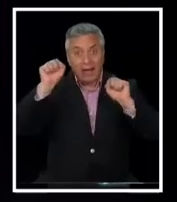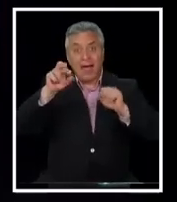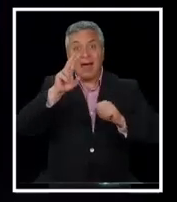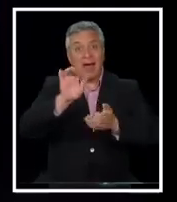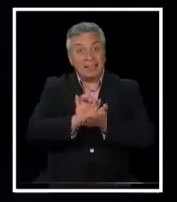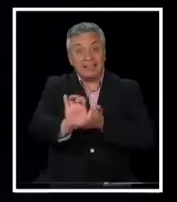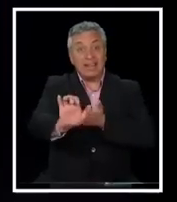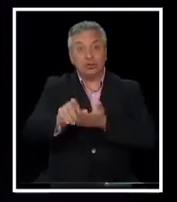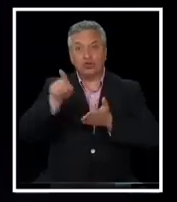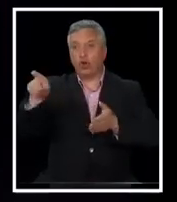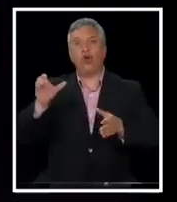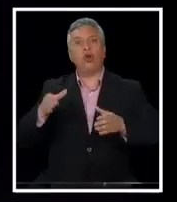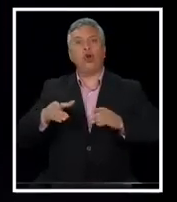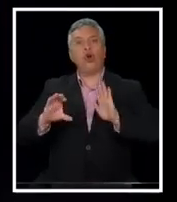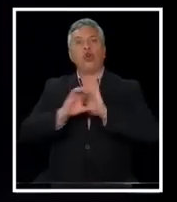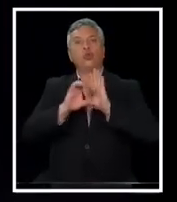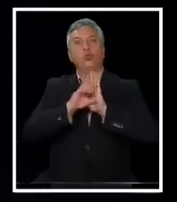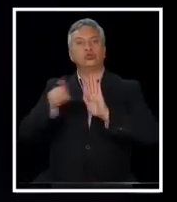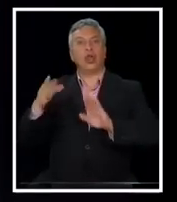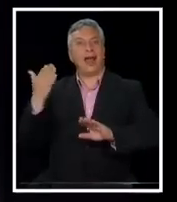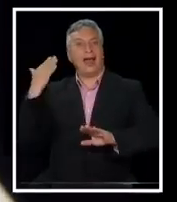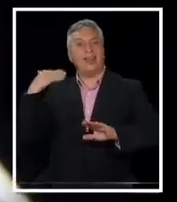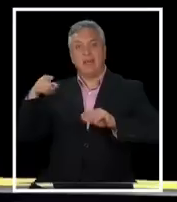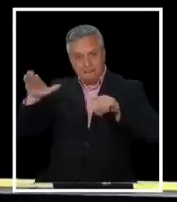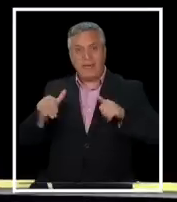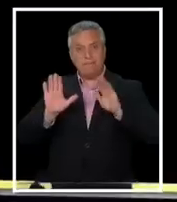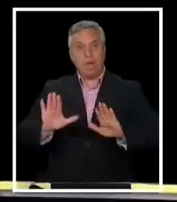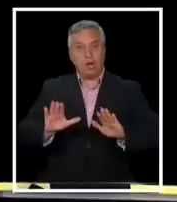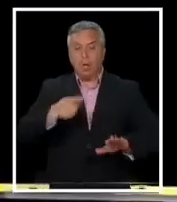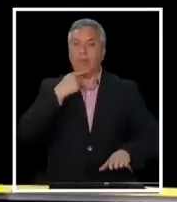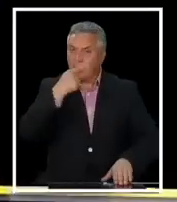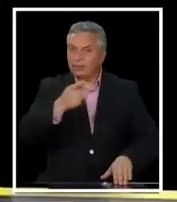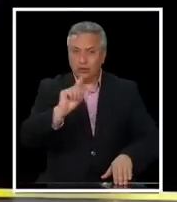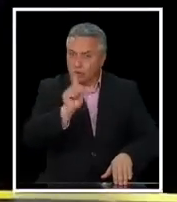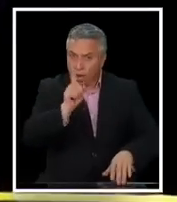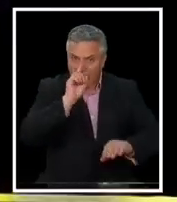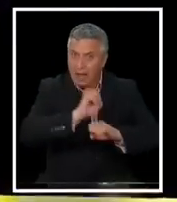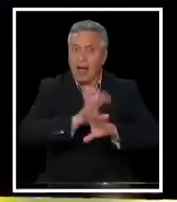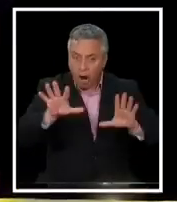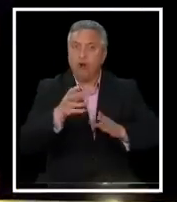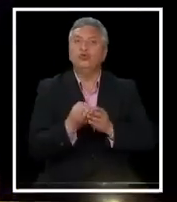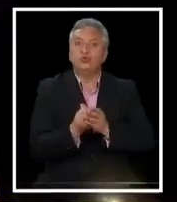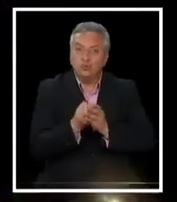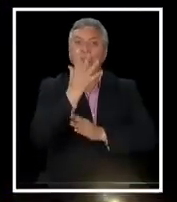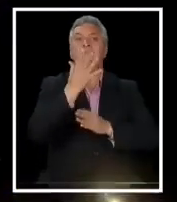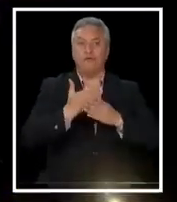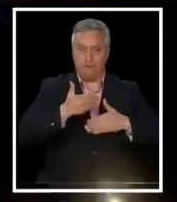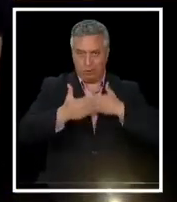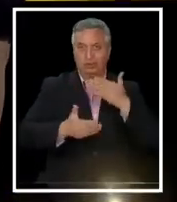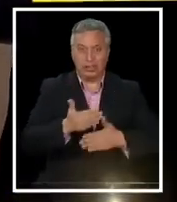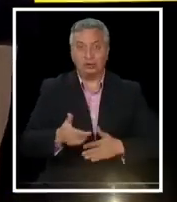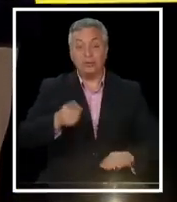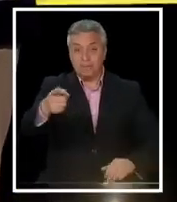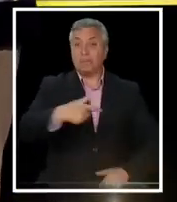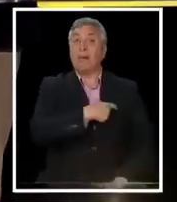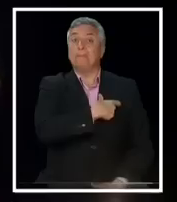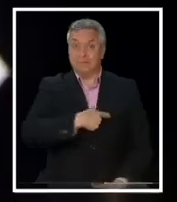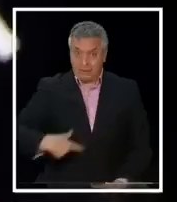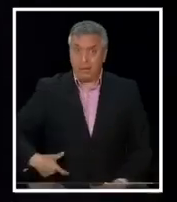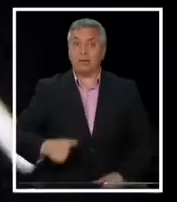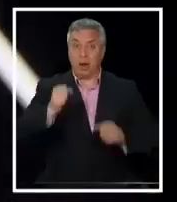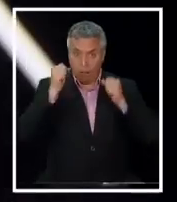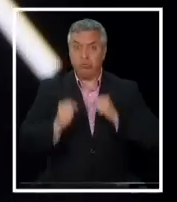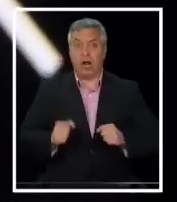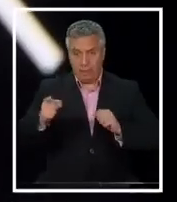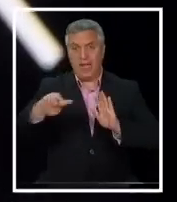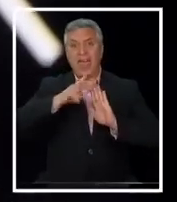constitución es justamente para dejar claro que no es así, que vamos a tener un nuevo proceso. El presidente efectivamente puede